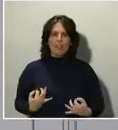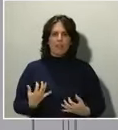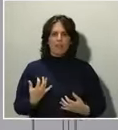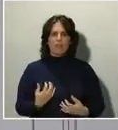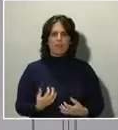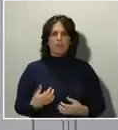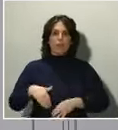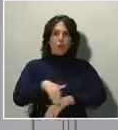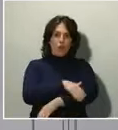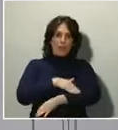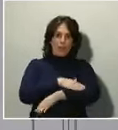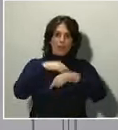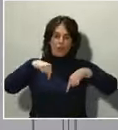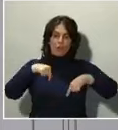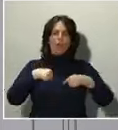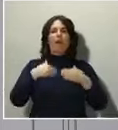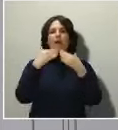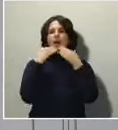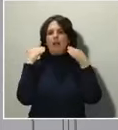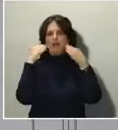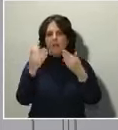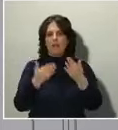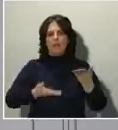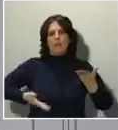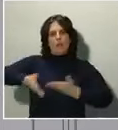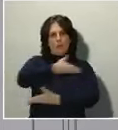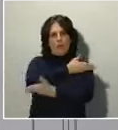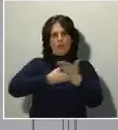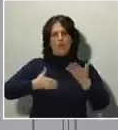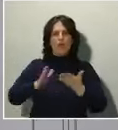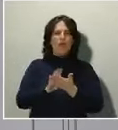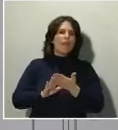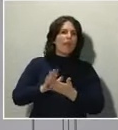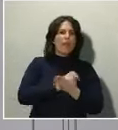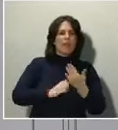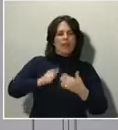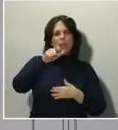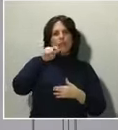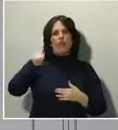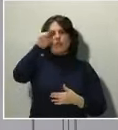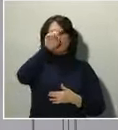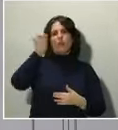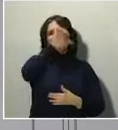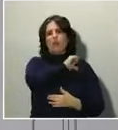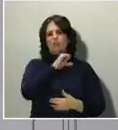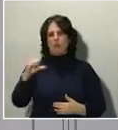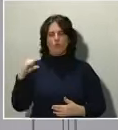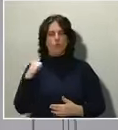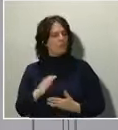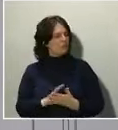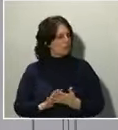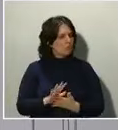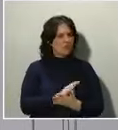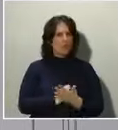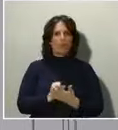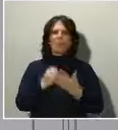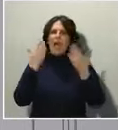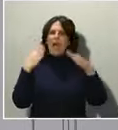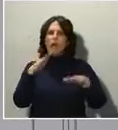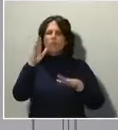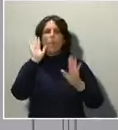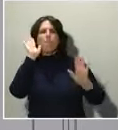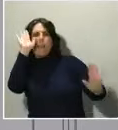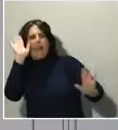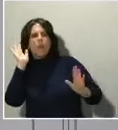la colaboración y la cooperación de todas y cada una de las comunidades autónomas, con sus peros, con sus matices. Da igual la